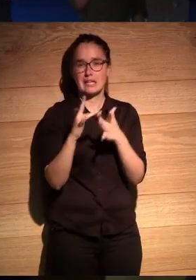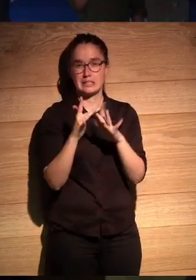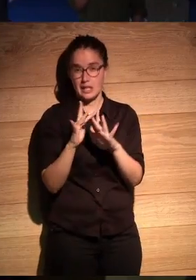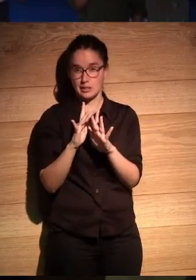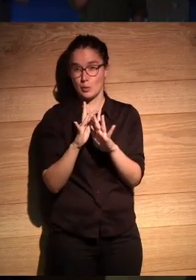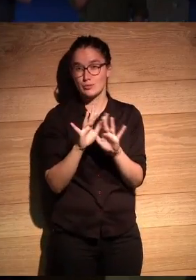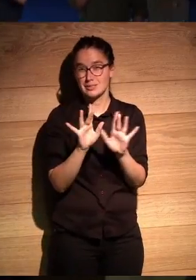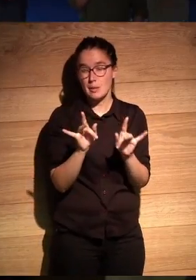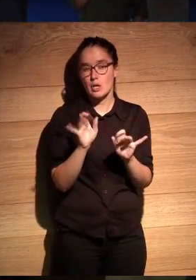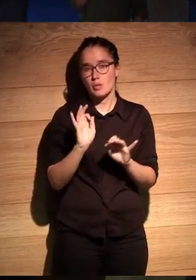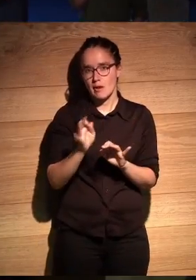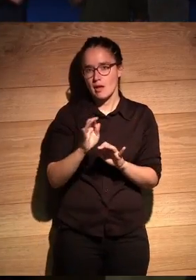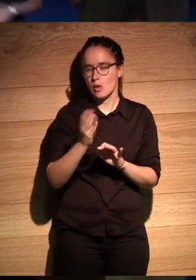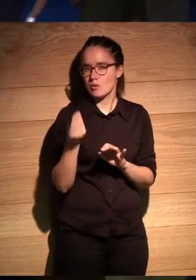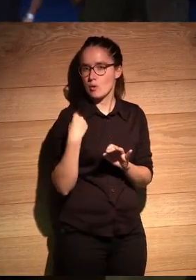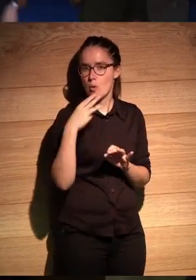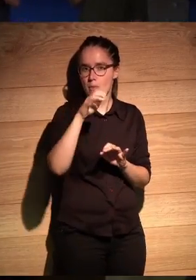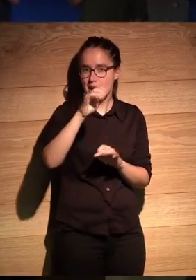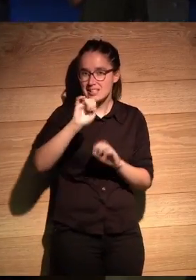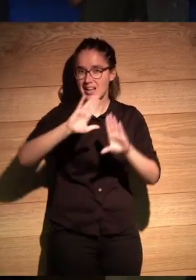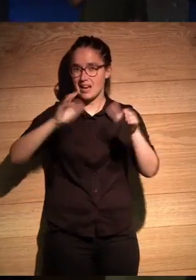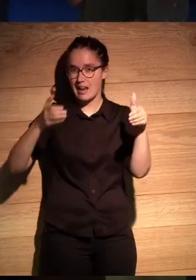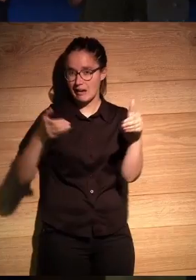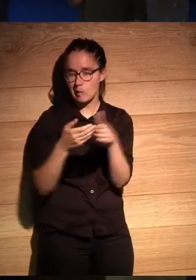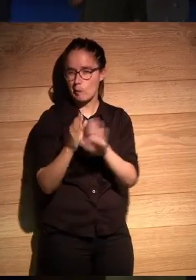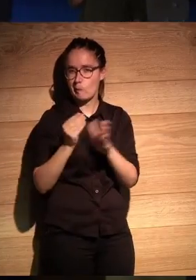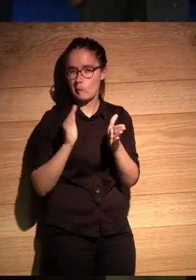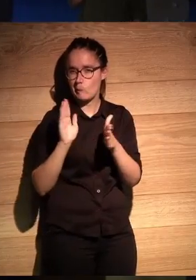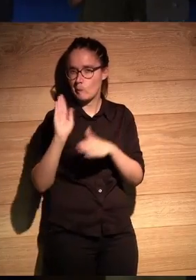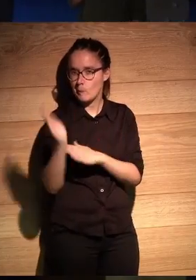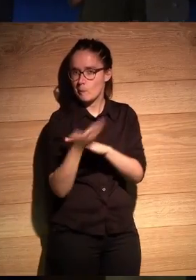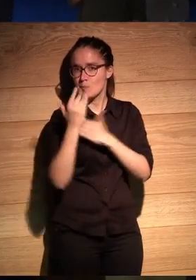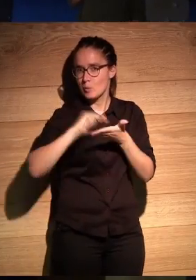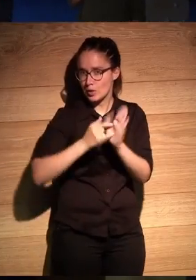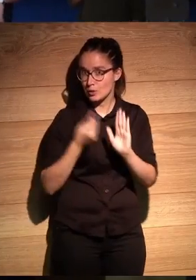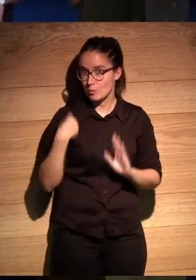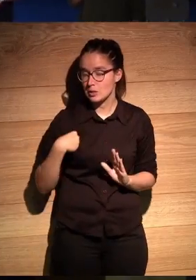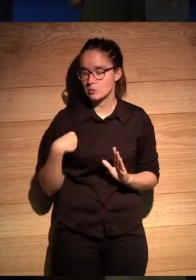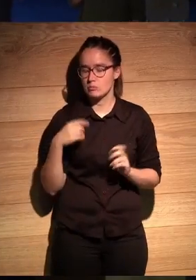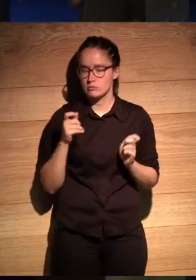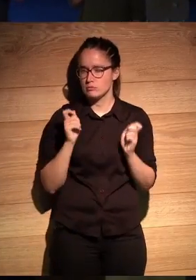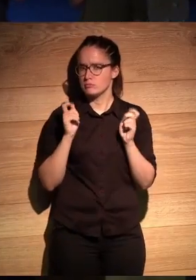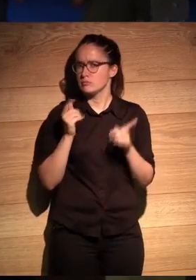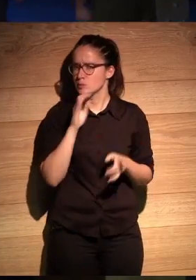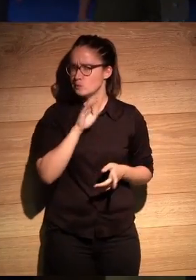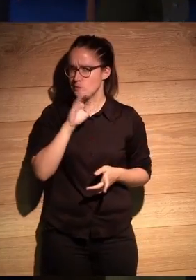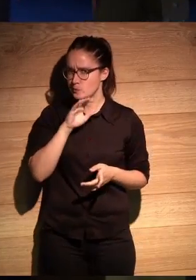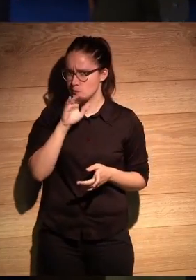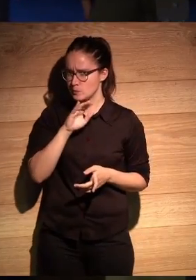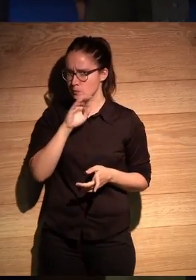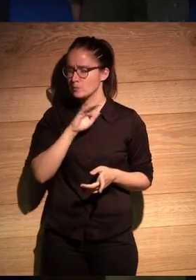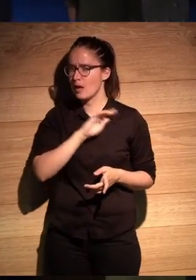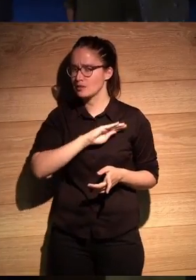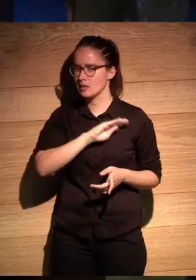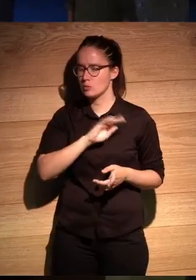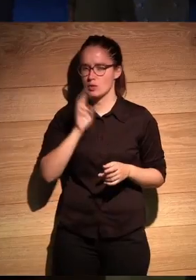sí que es verdad que cuando Patti, Pela y el equipo de Atair vinieron con este proyecto, pues bueno, nos despertó bastante la curiosidad porque se